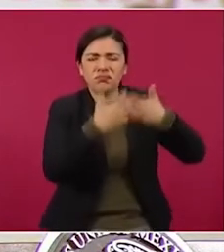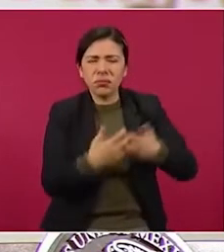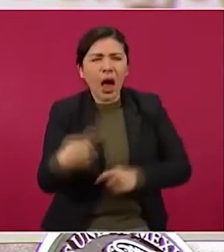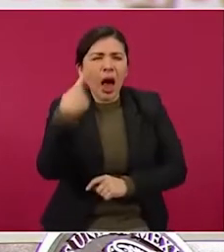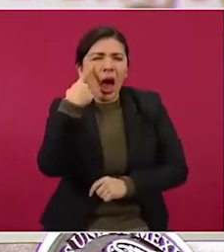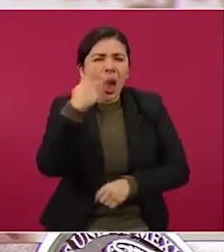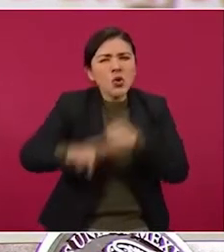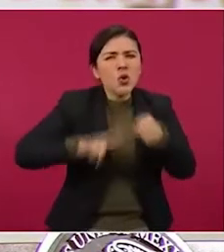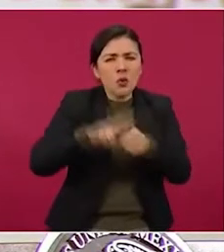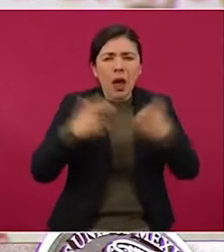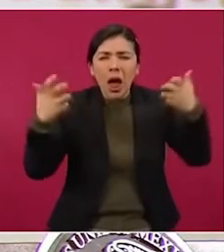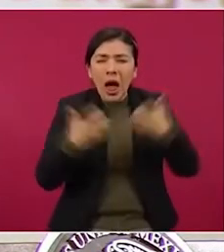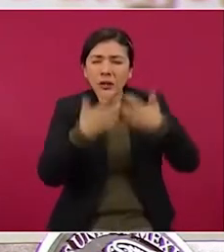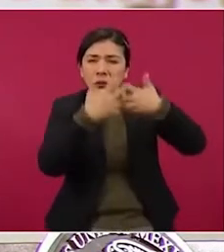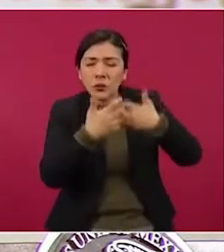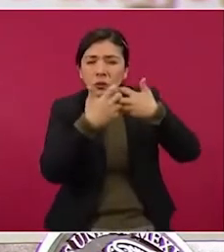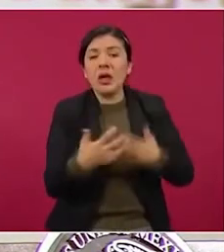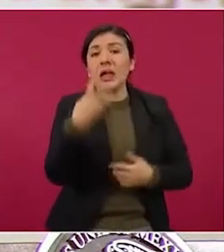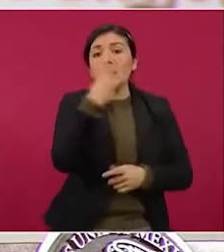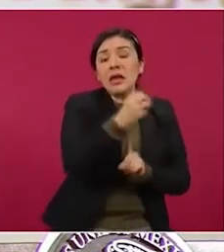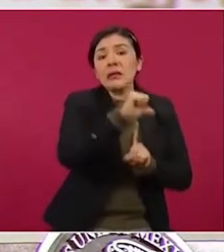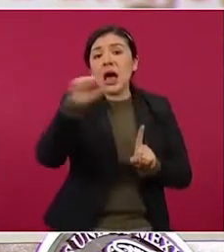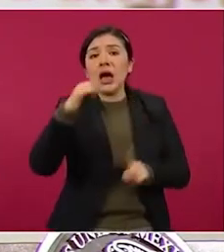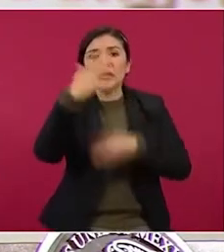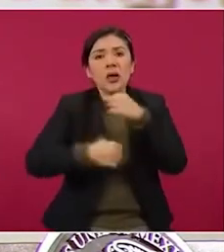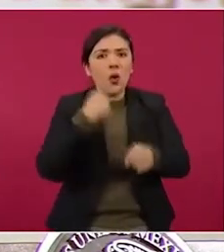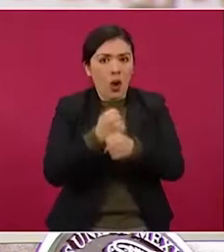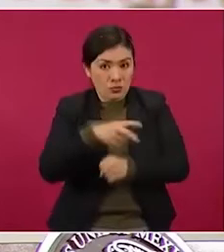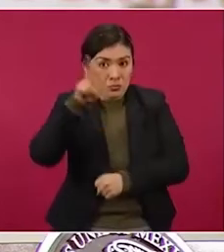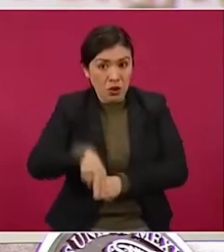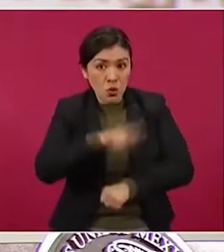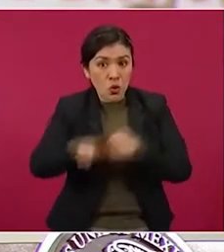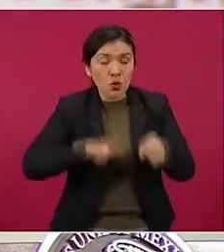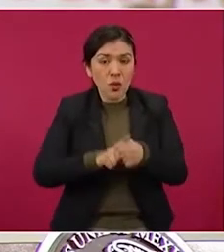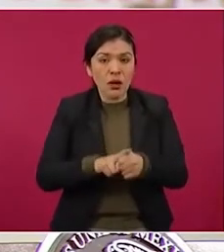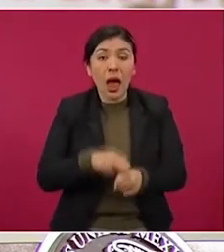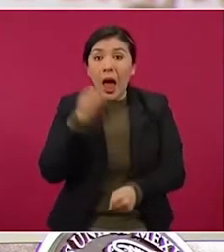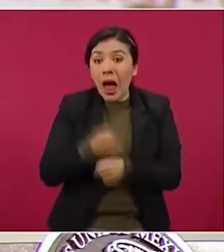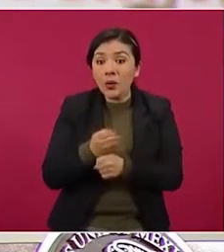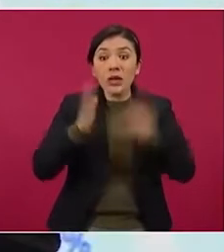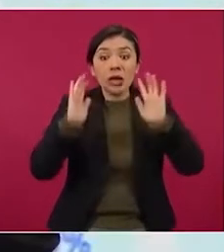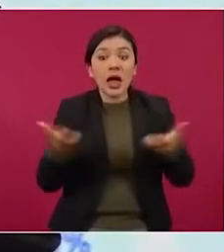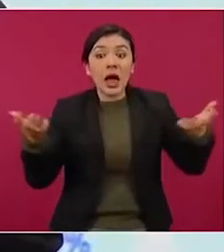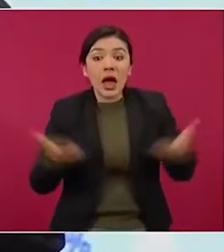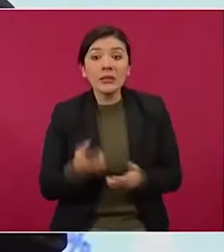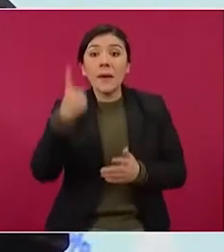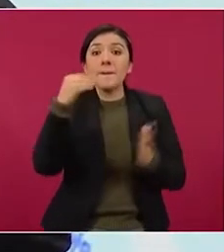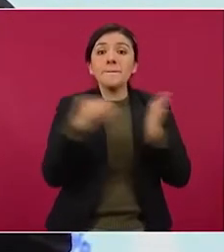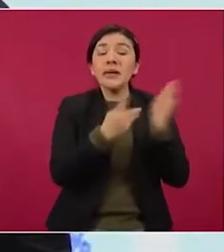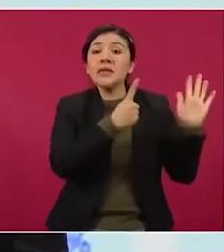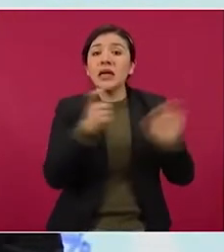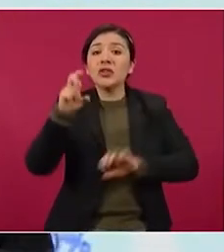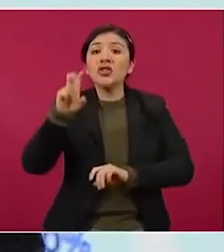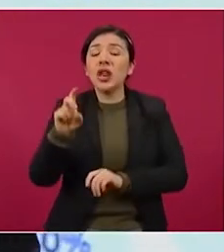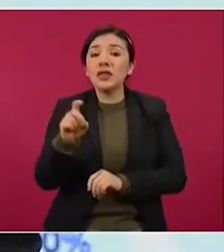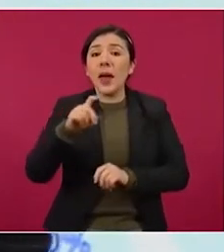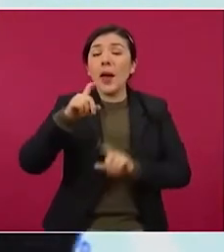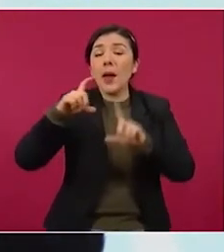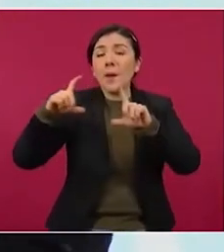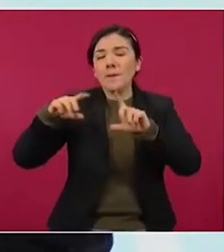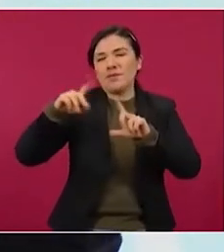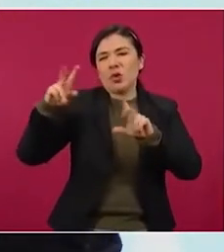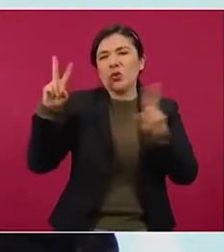normal de desarrollo es de tres a cinco años. A la fecha se han fabricado mil 130 ventiladores